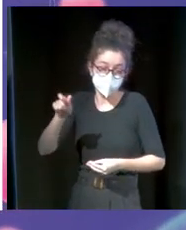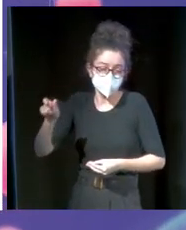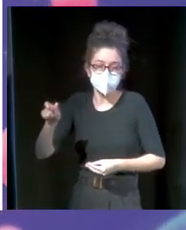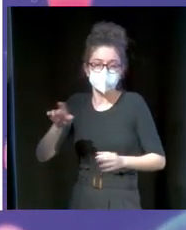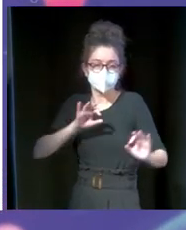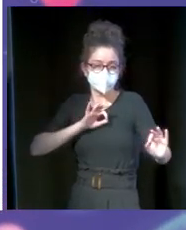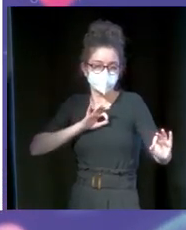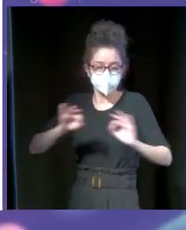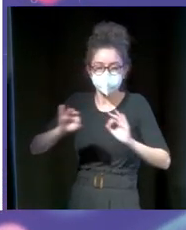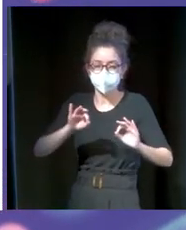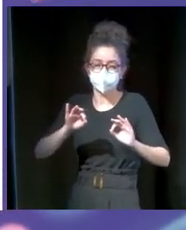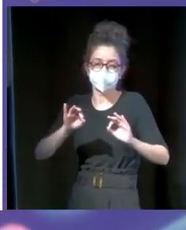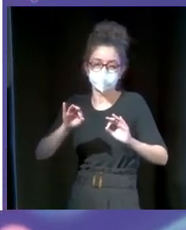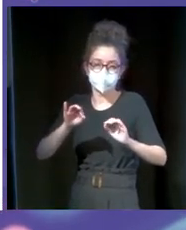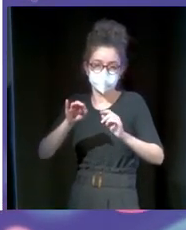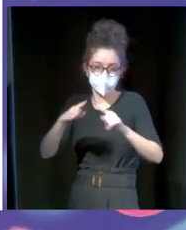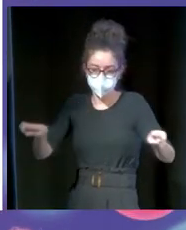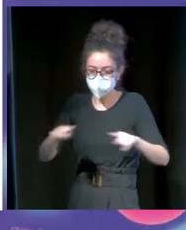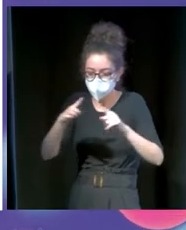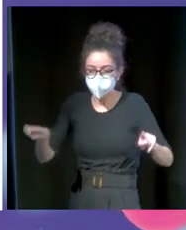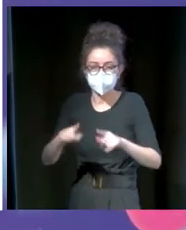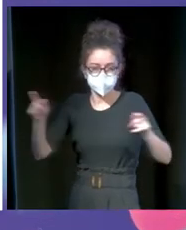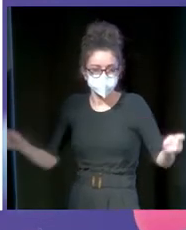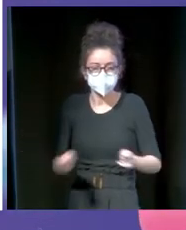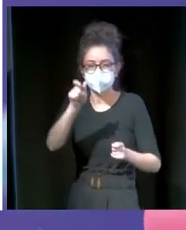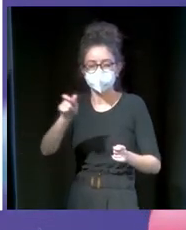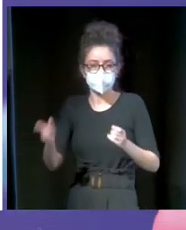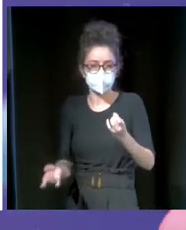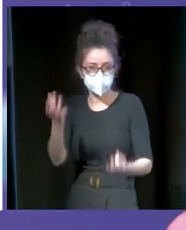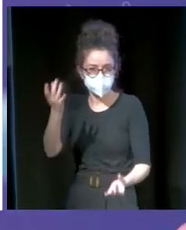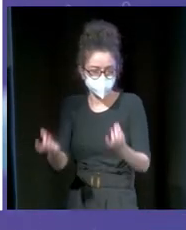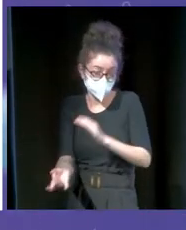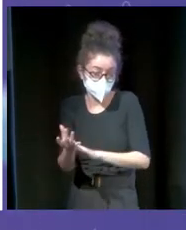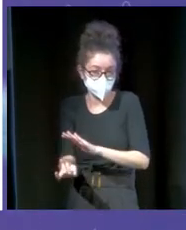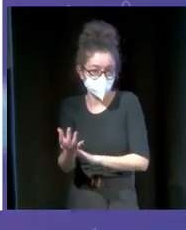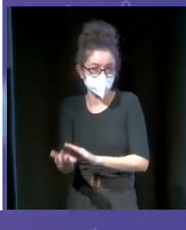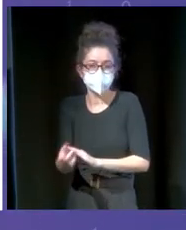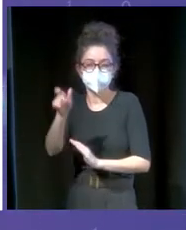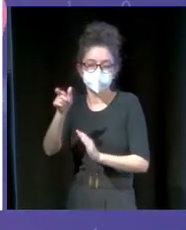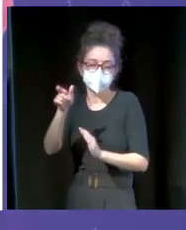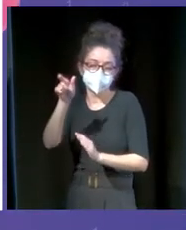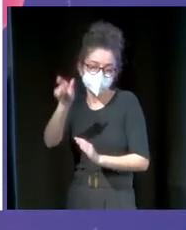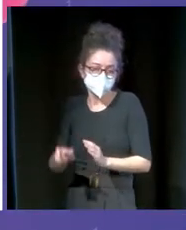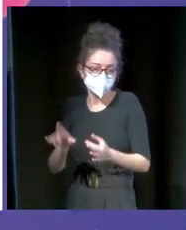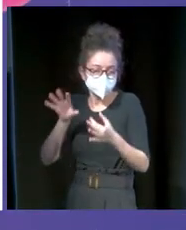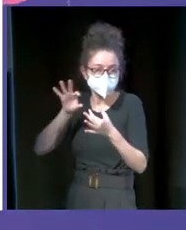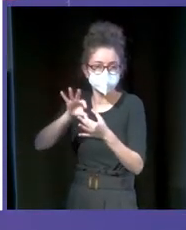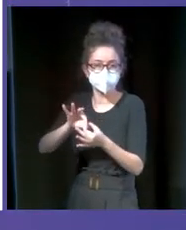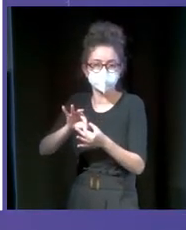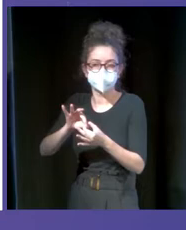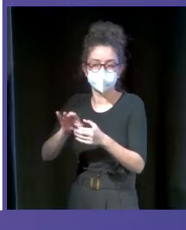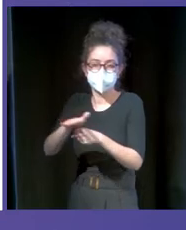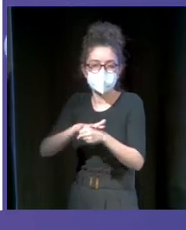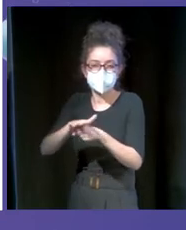los conciertos, los productores, con cualquier tipo de persona relacionada con el mundo del